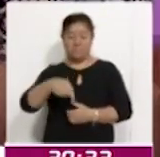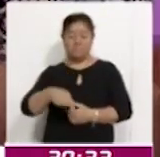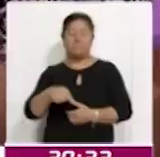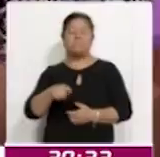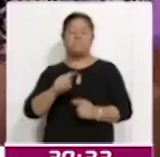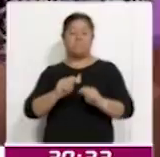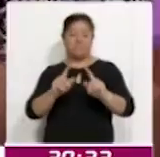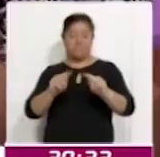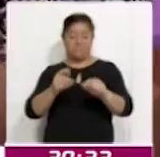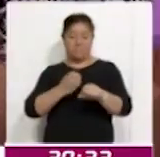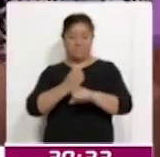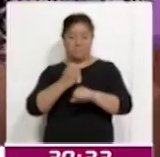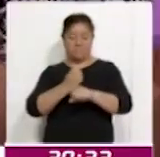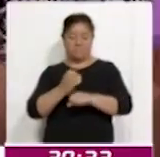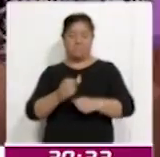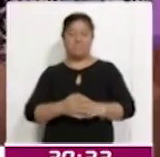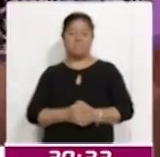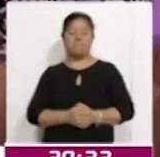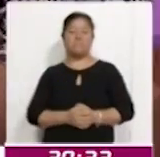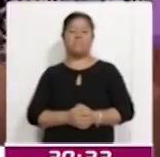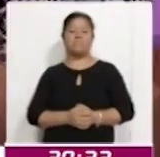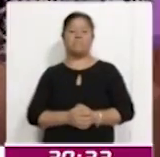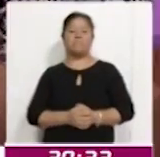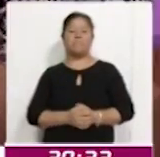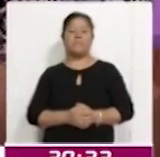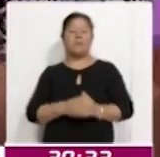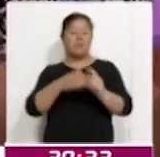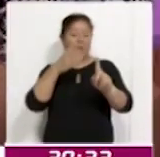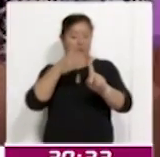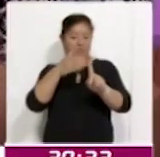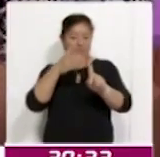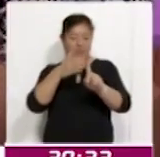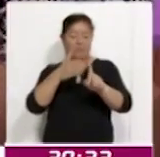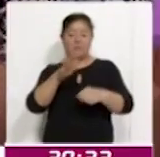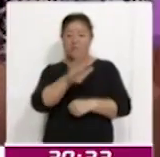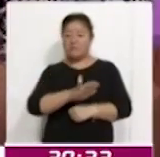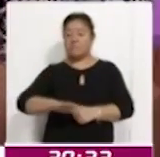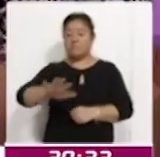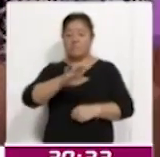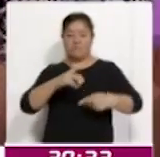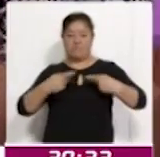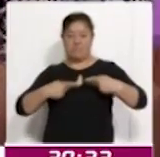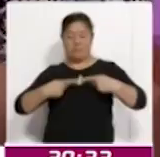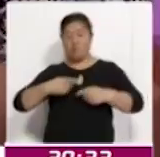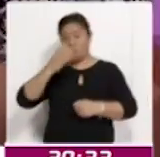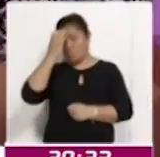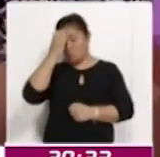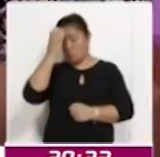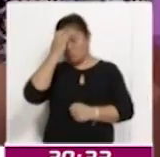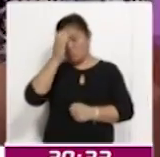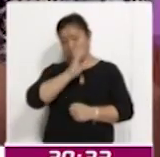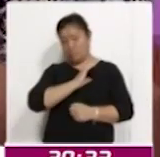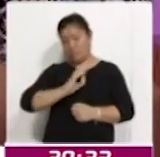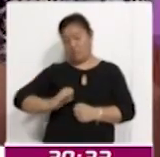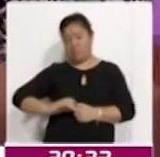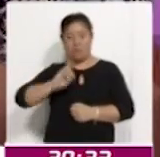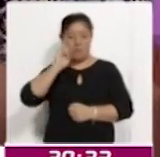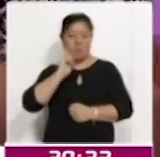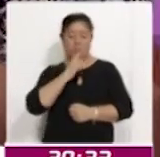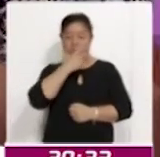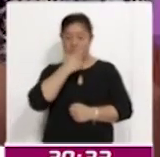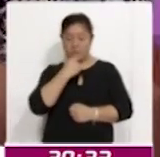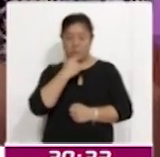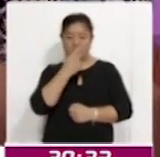la finalidad de que la ciudadanía conozca a sus candidatas y sus candidatos. En ese sentido, es un